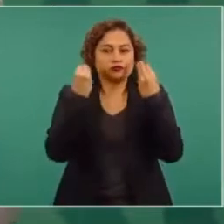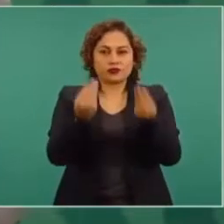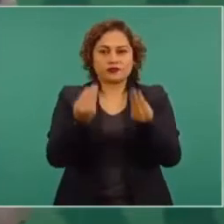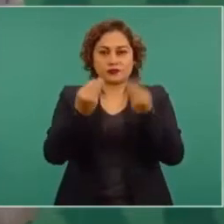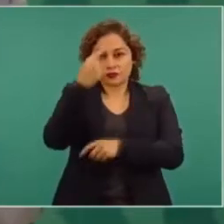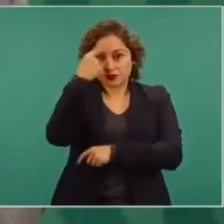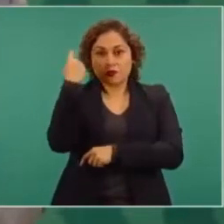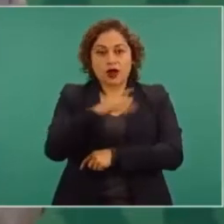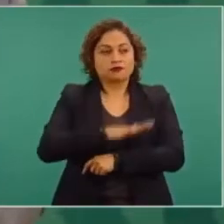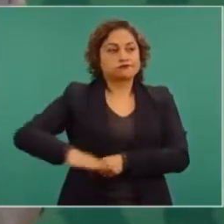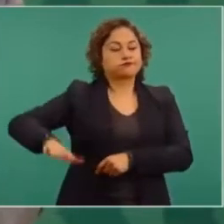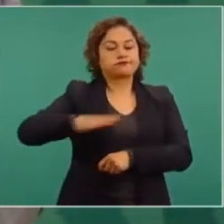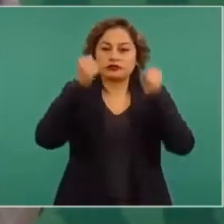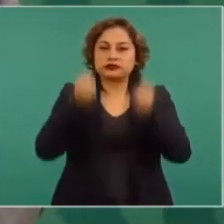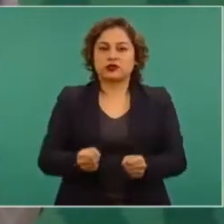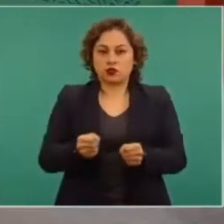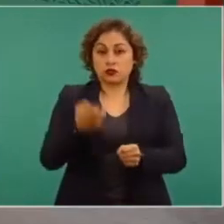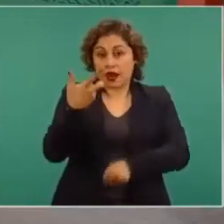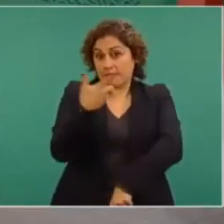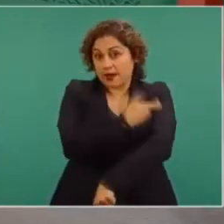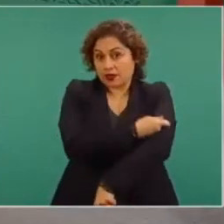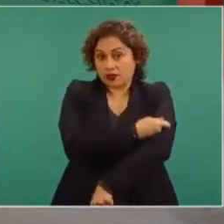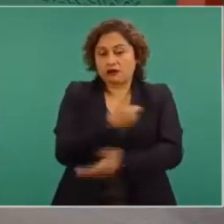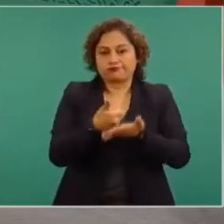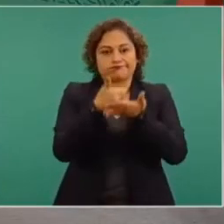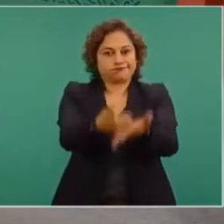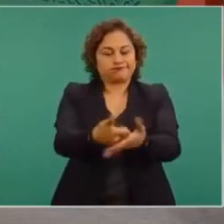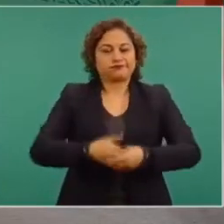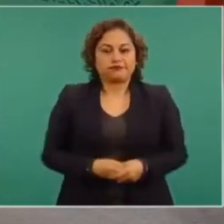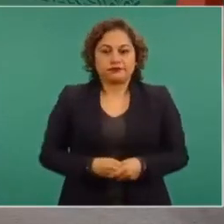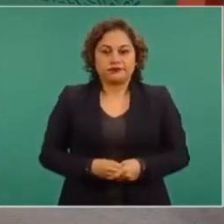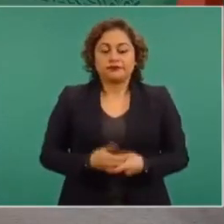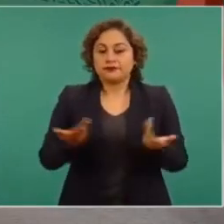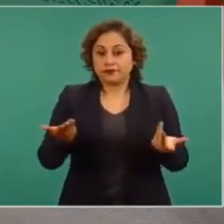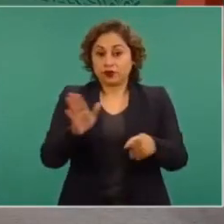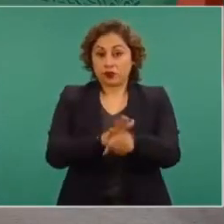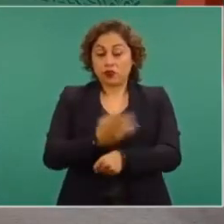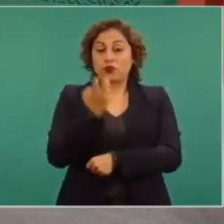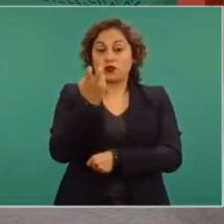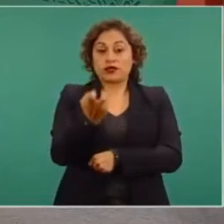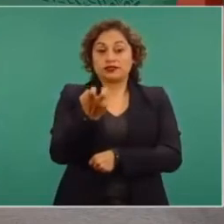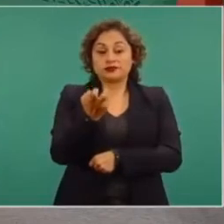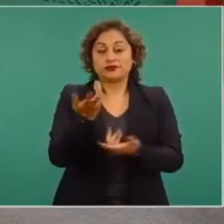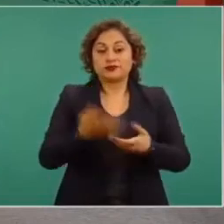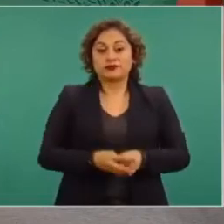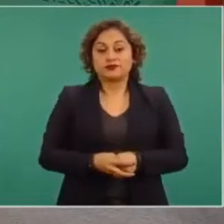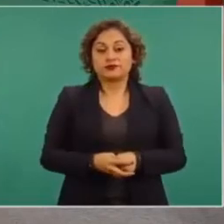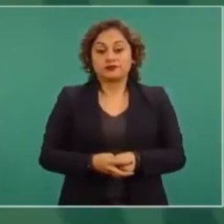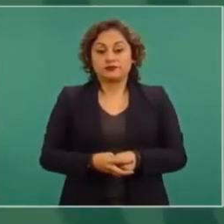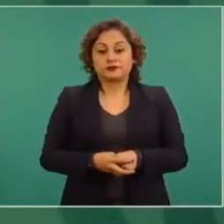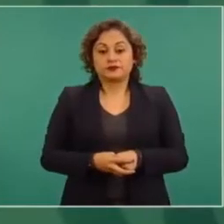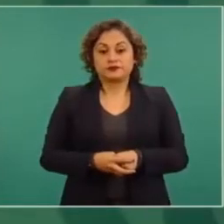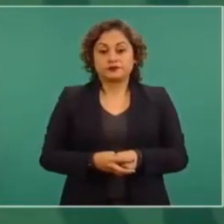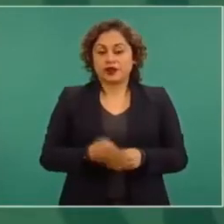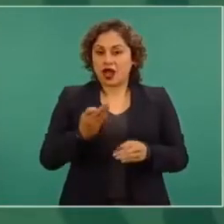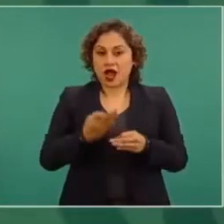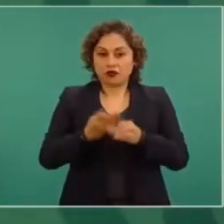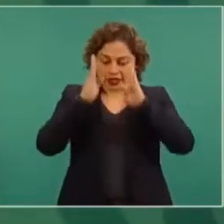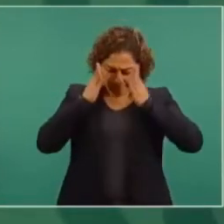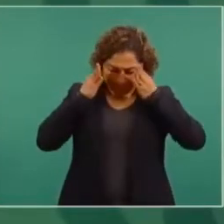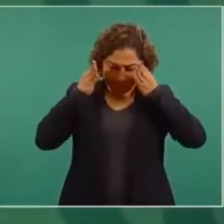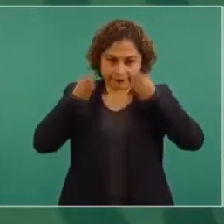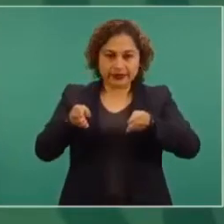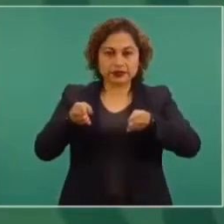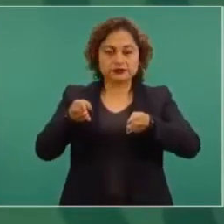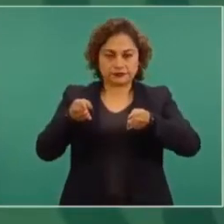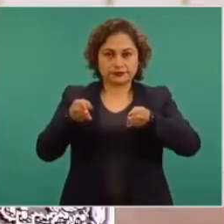seguridad, la vacuna, por eso estamos aplicándonos a fondo